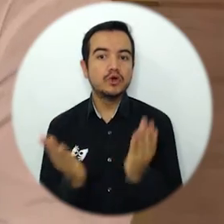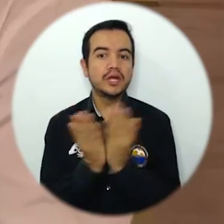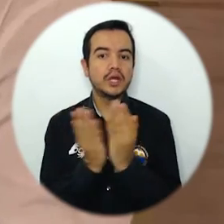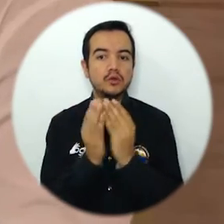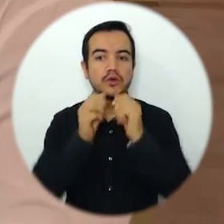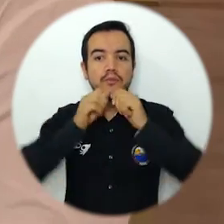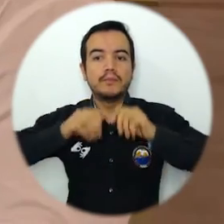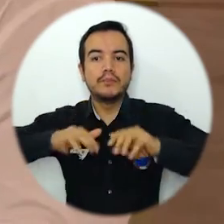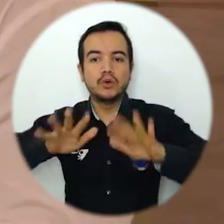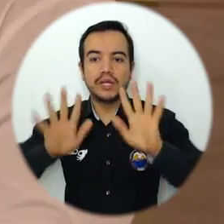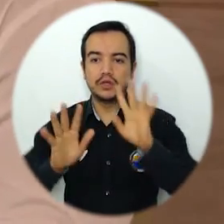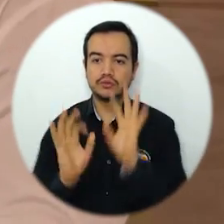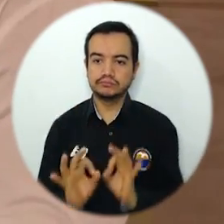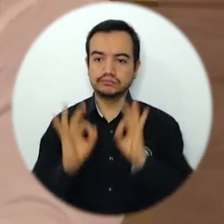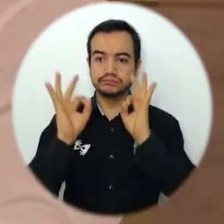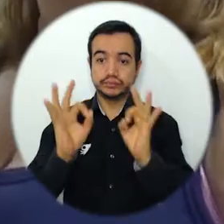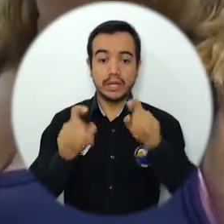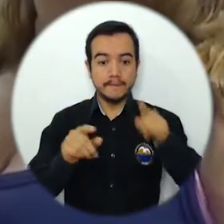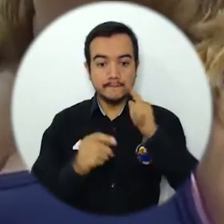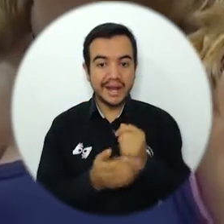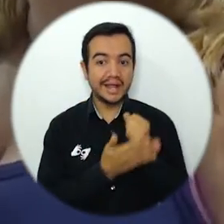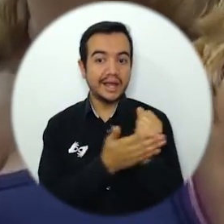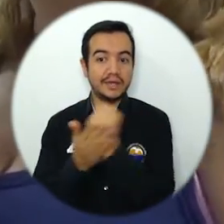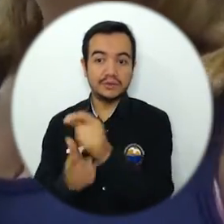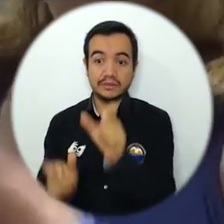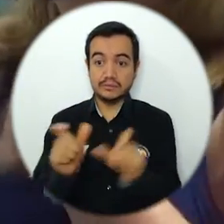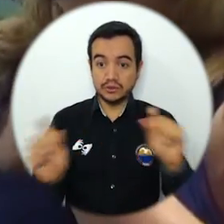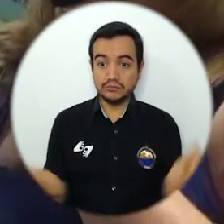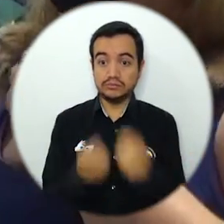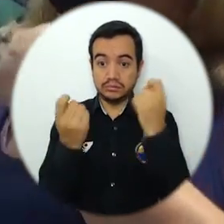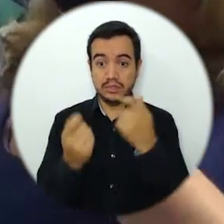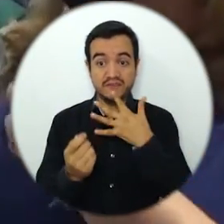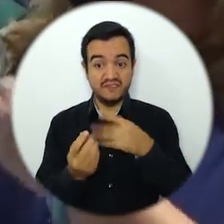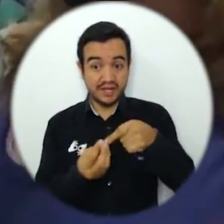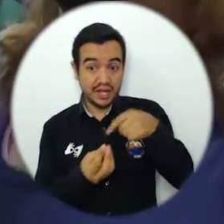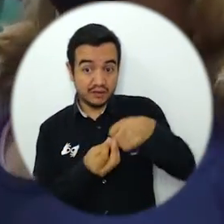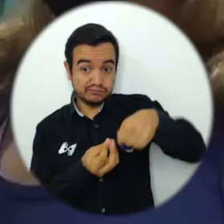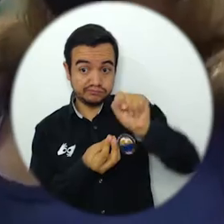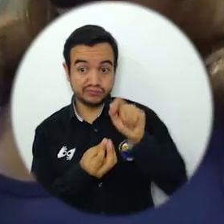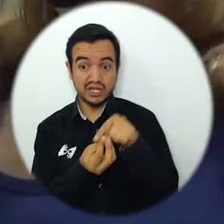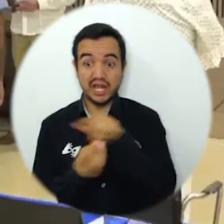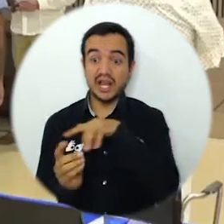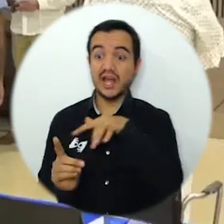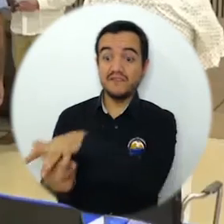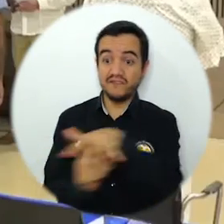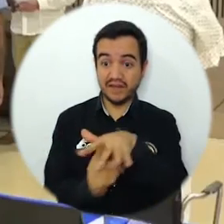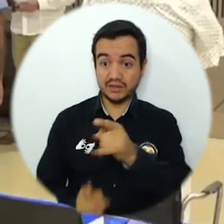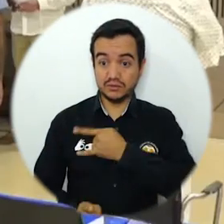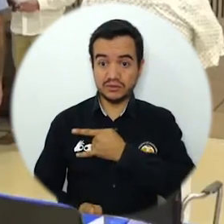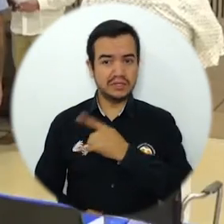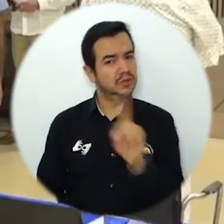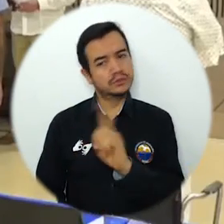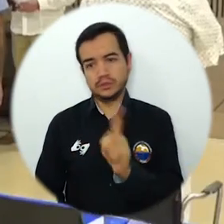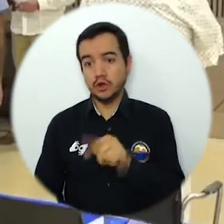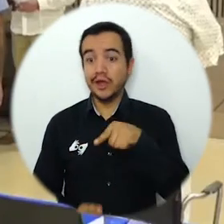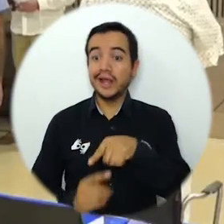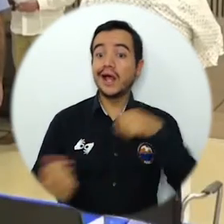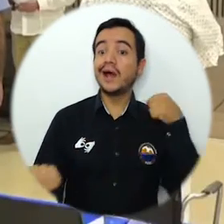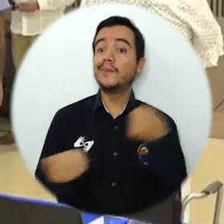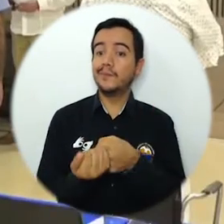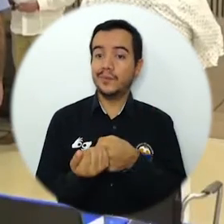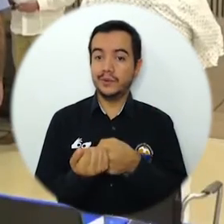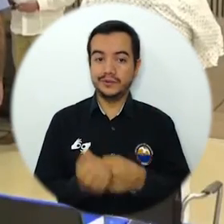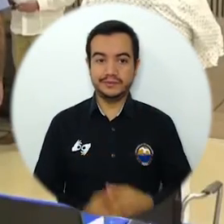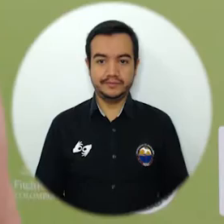la educación pública de alta calidad transforma vidas. Y el sindicalismo no es el enemigo de las universidades, al contrario, es quien puede